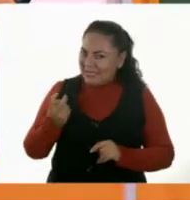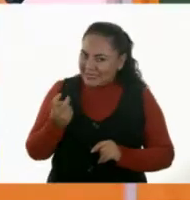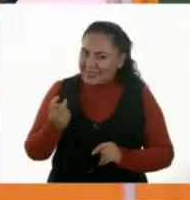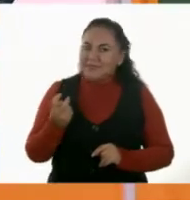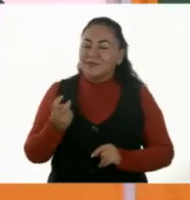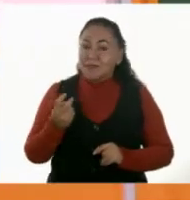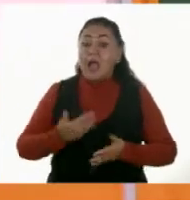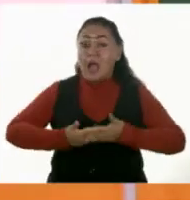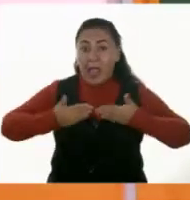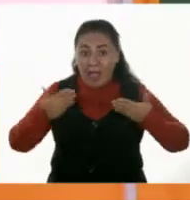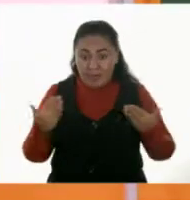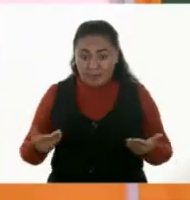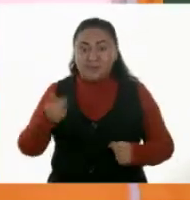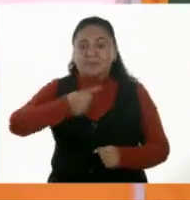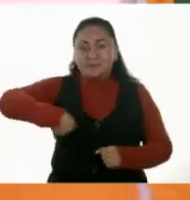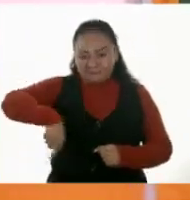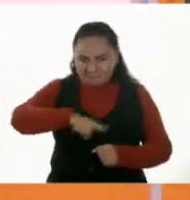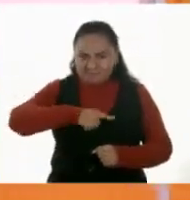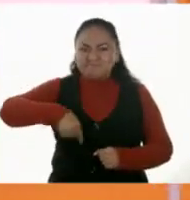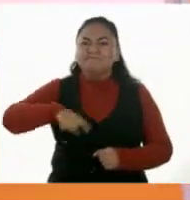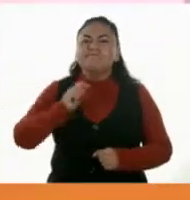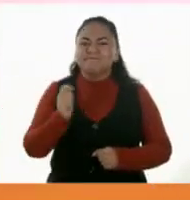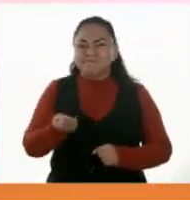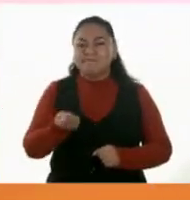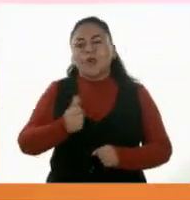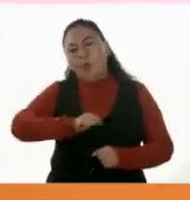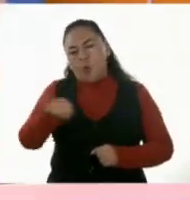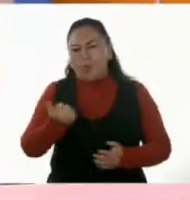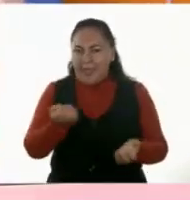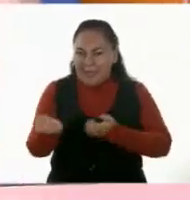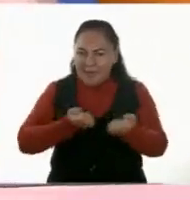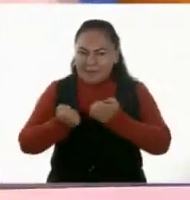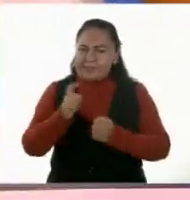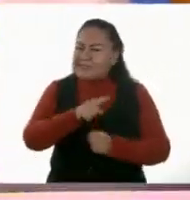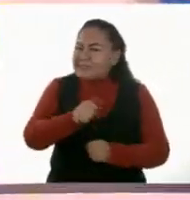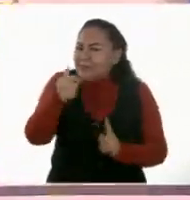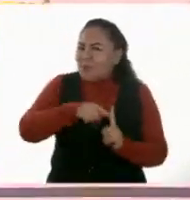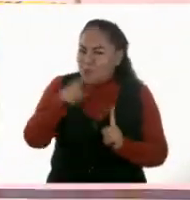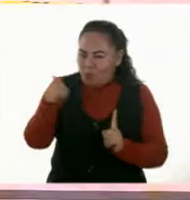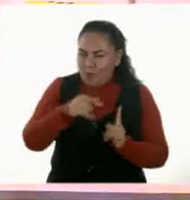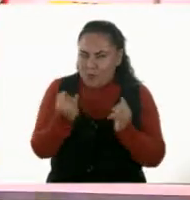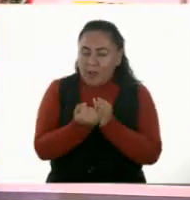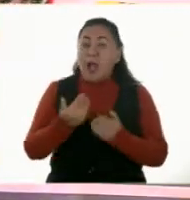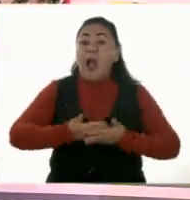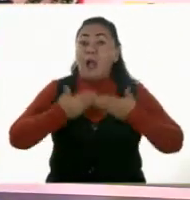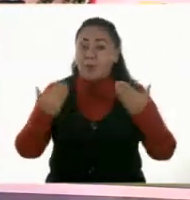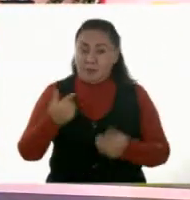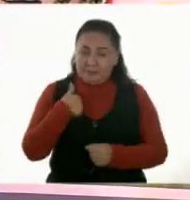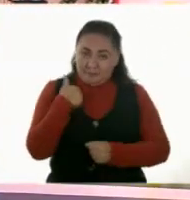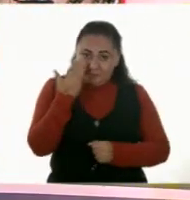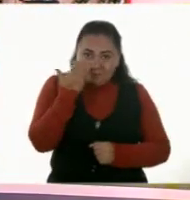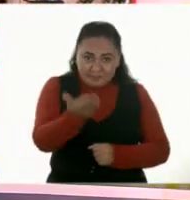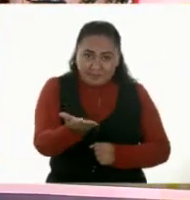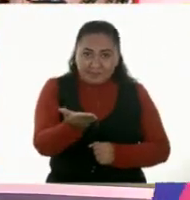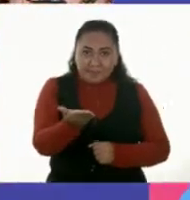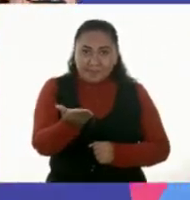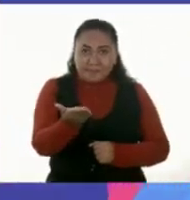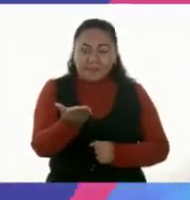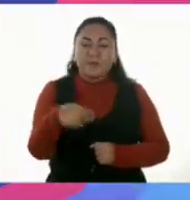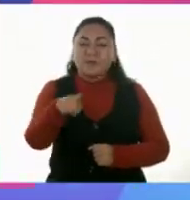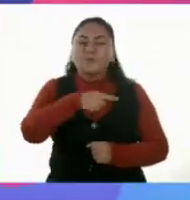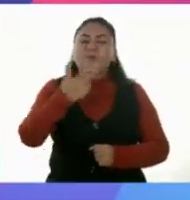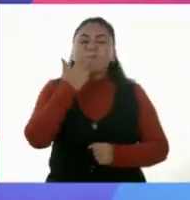Bueno, pues ahora vamos a trabajar otro ejercicio parecido. Para ello, te voy a pedir que